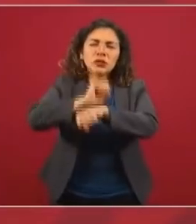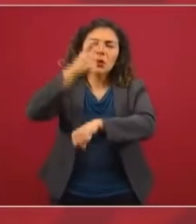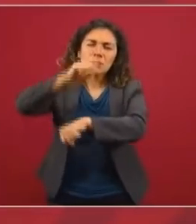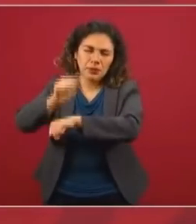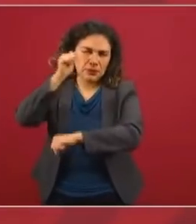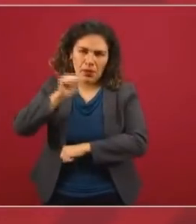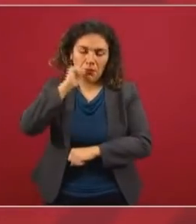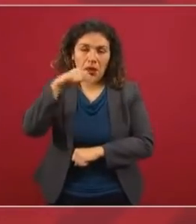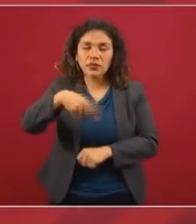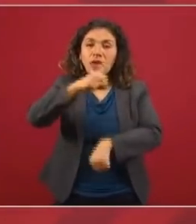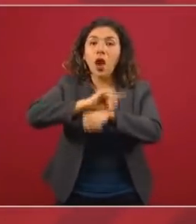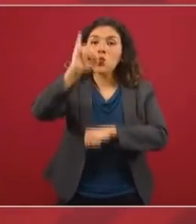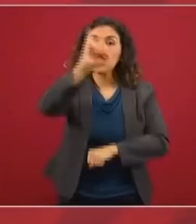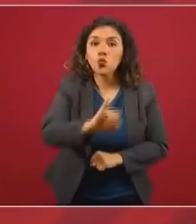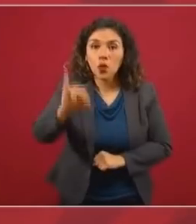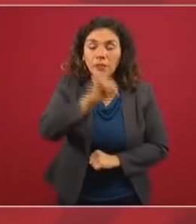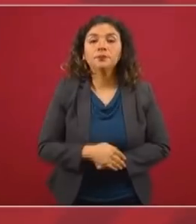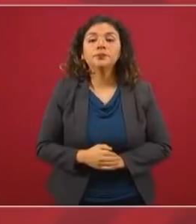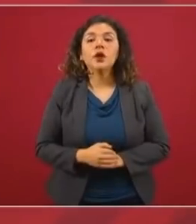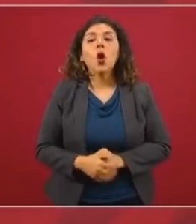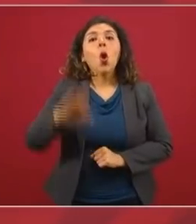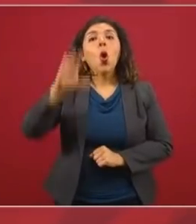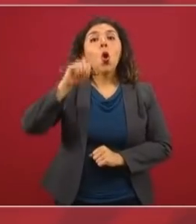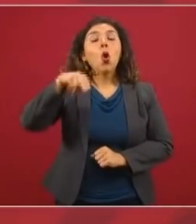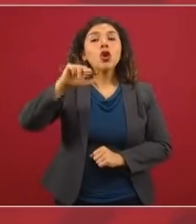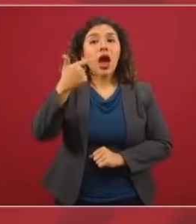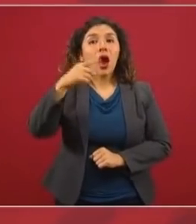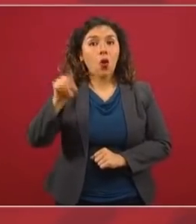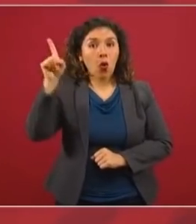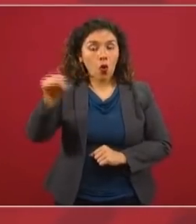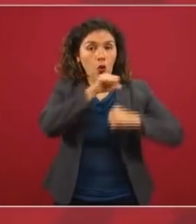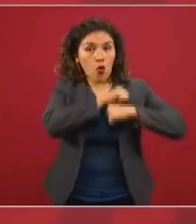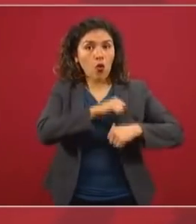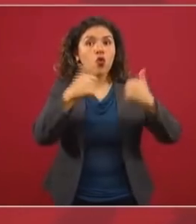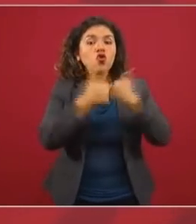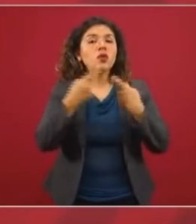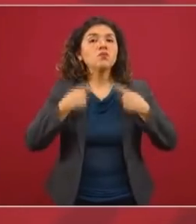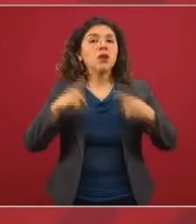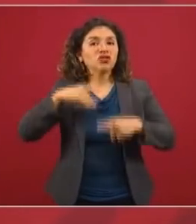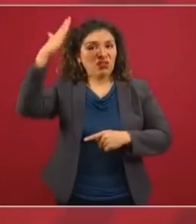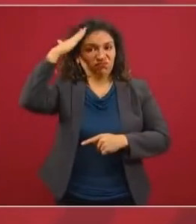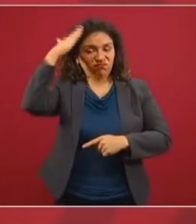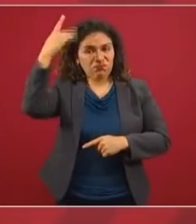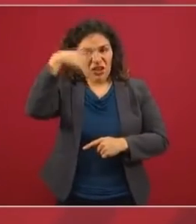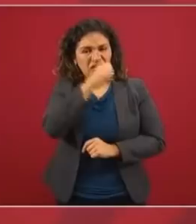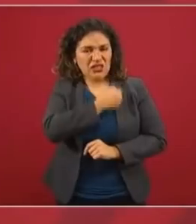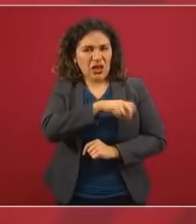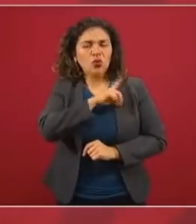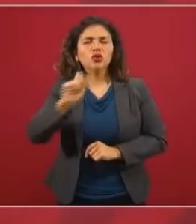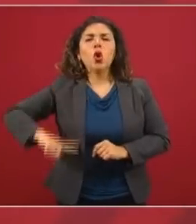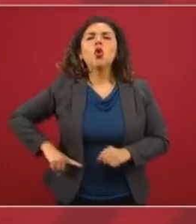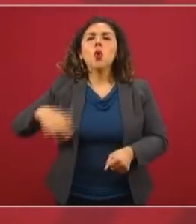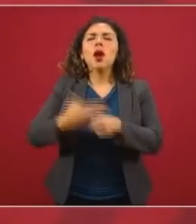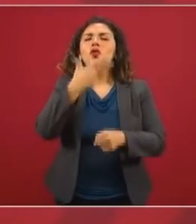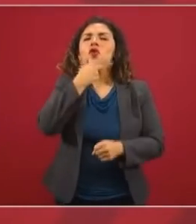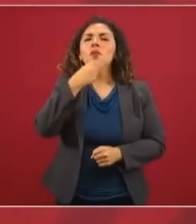todas las semanas, la Conago, a través del titular de la Comisión de Salud, que es el gobernador Mauricio